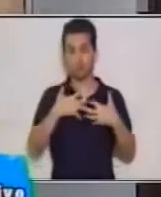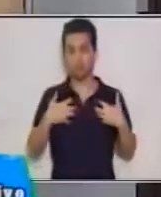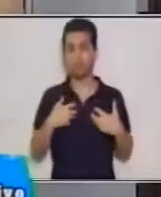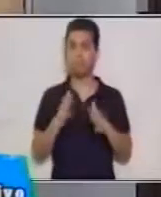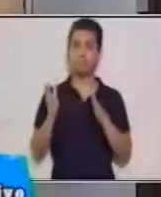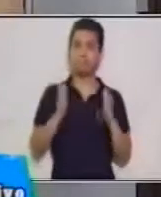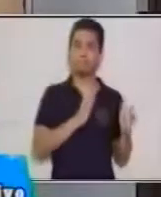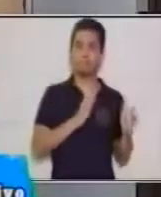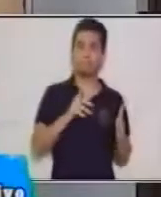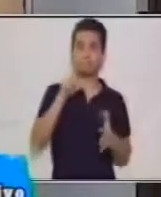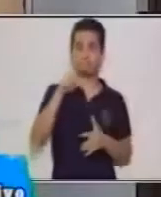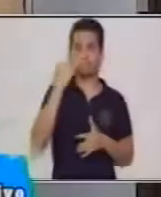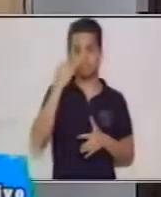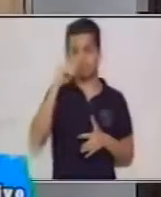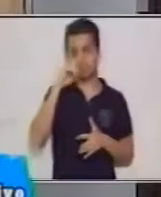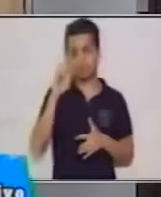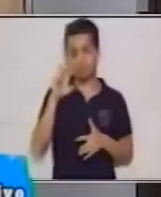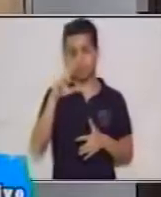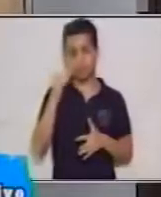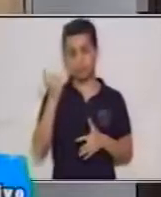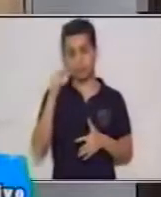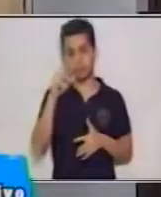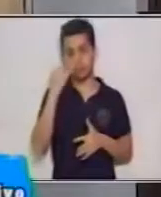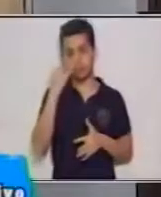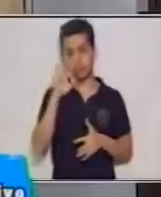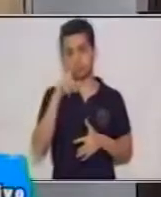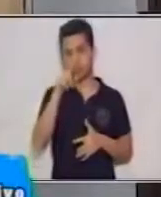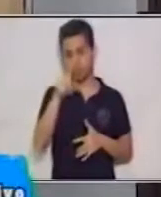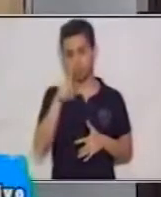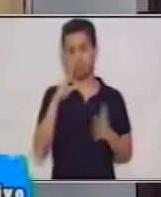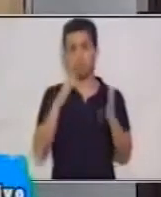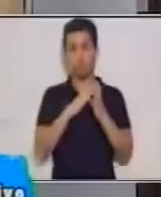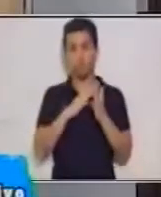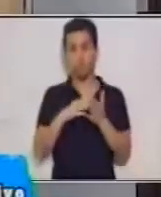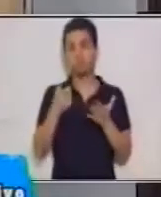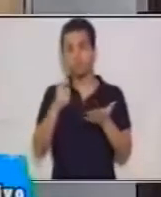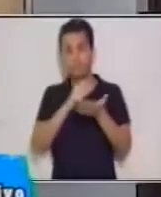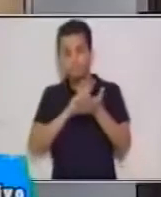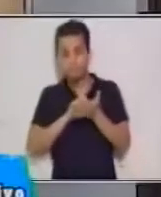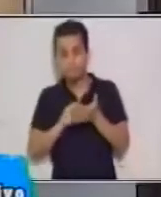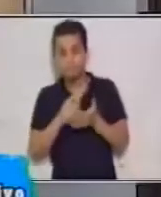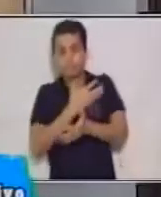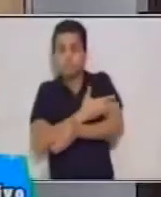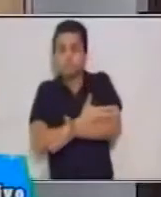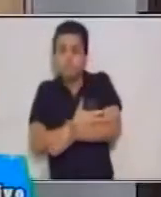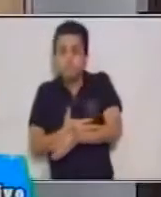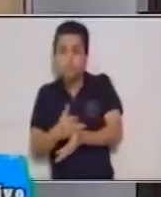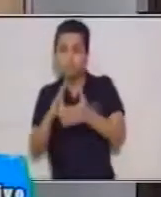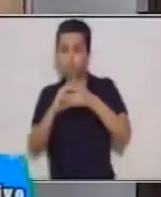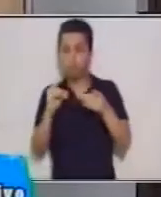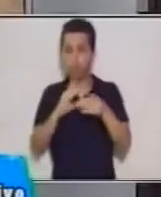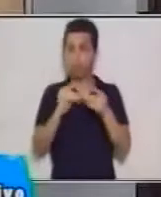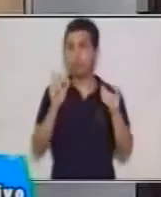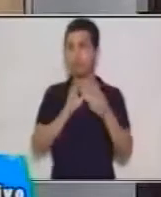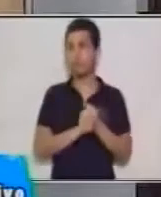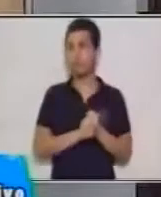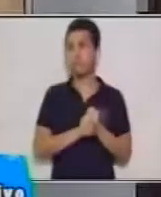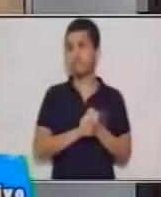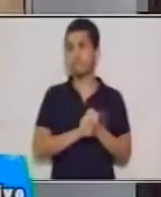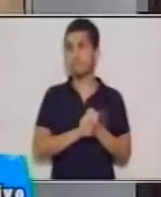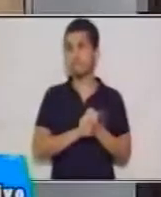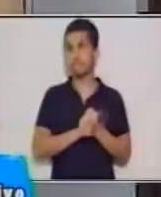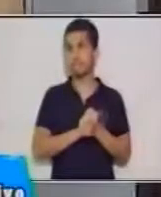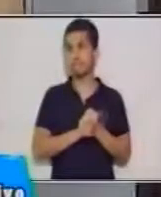usted lo va a trabajar ahí en casa, en su cuaderno o en su hoja, para que usted lo tenga bien claro. Y tenemos